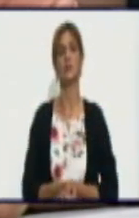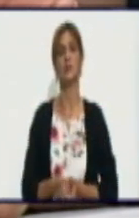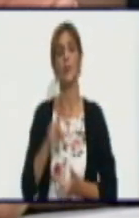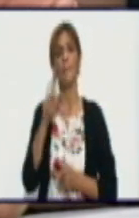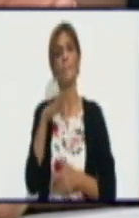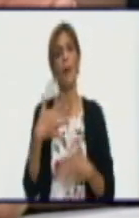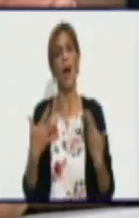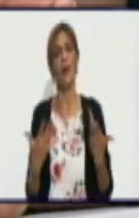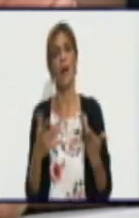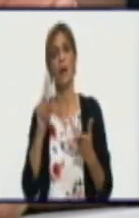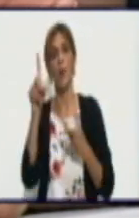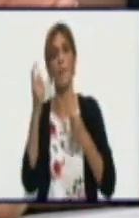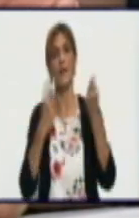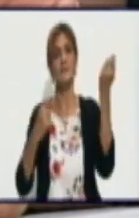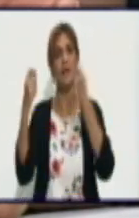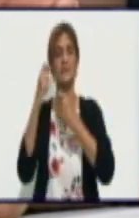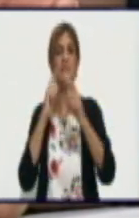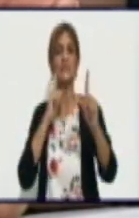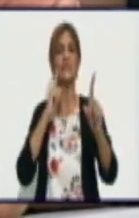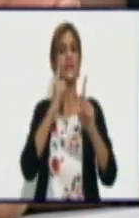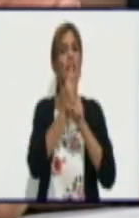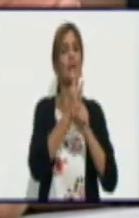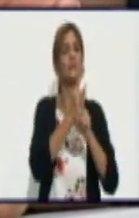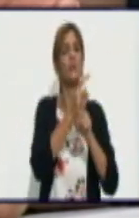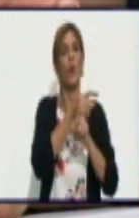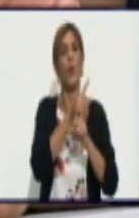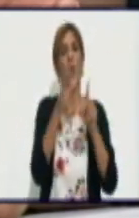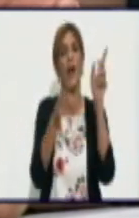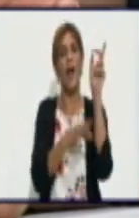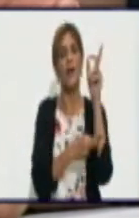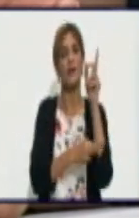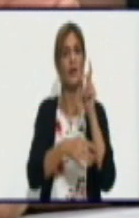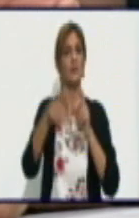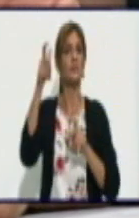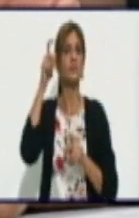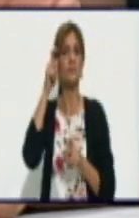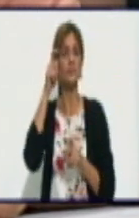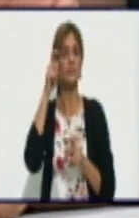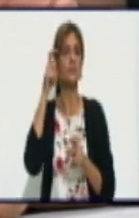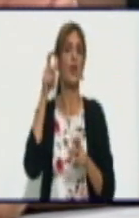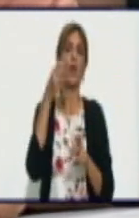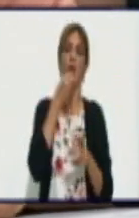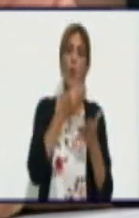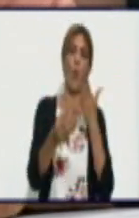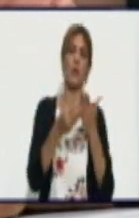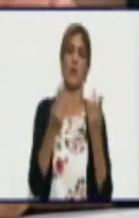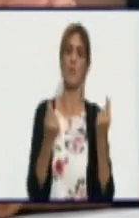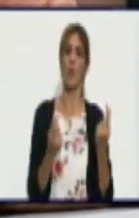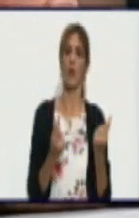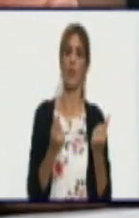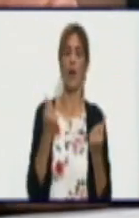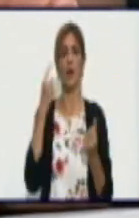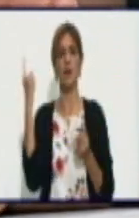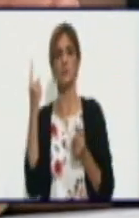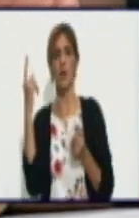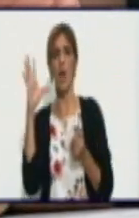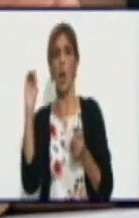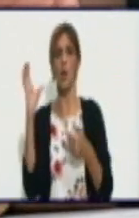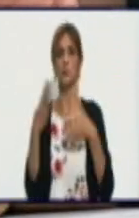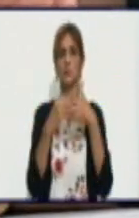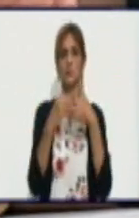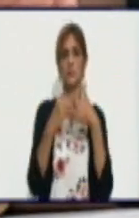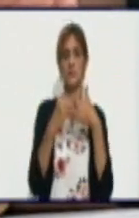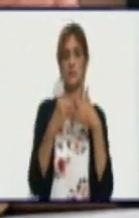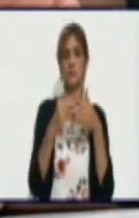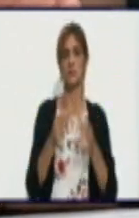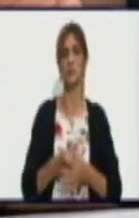comercialicen de forma directa carne de ganado menor a la red minorita en CUP y en MLC. Lo novedoso de esto es que